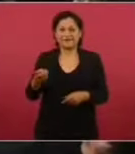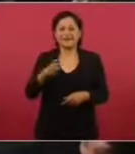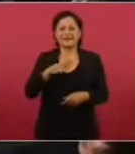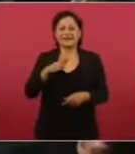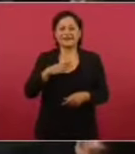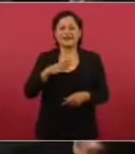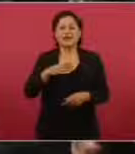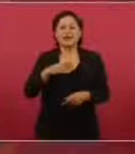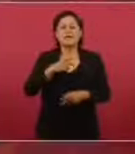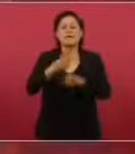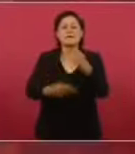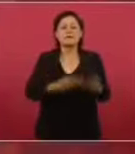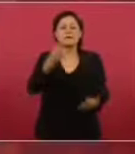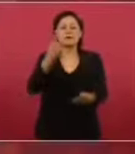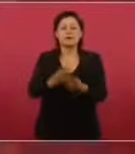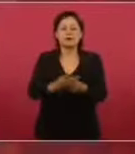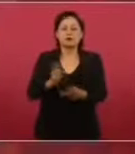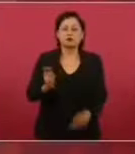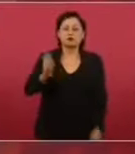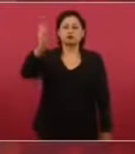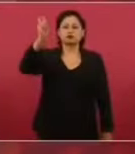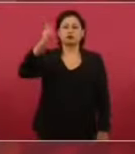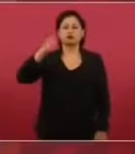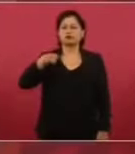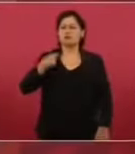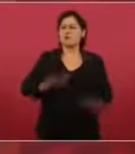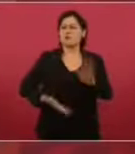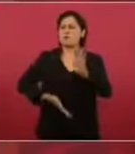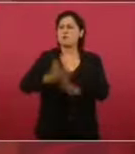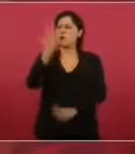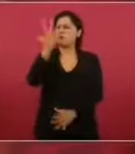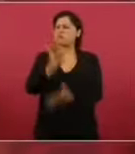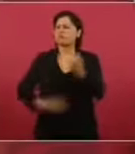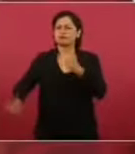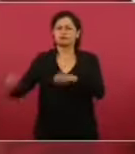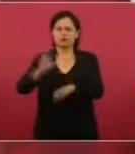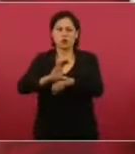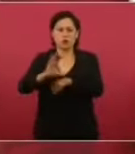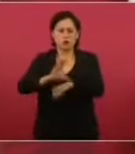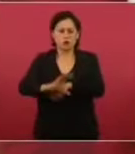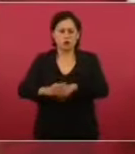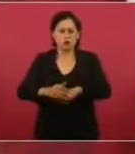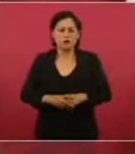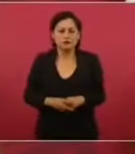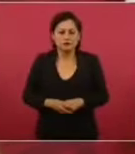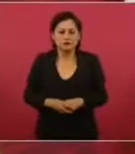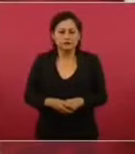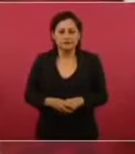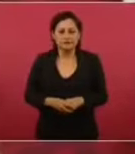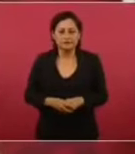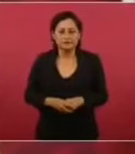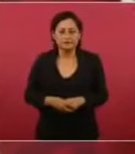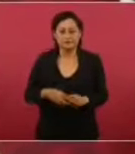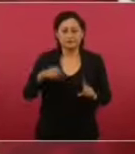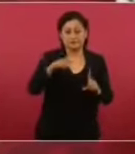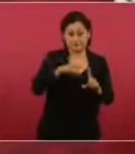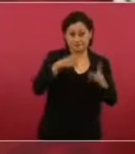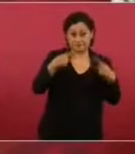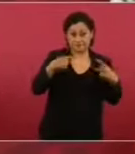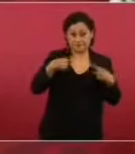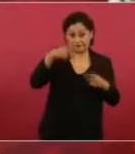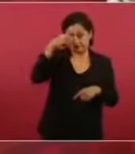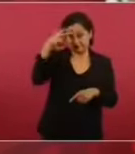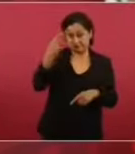de Colombia y un mexicano le contesta algo,